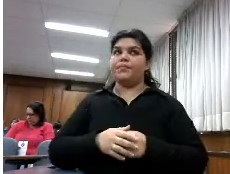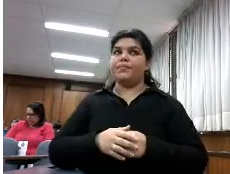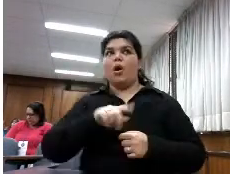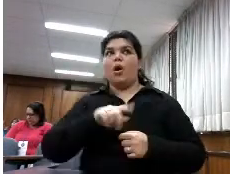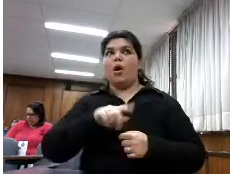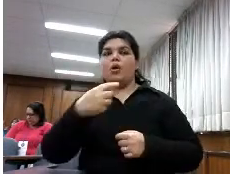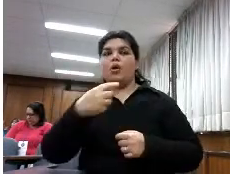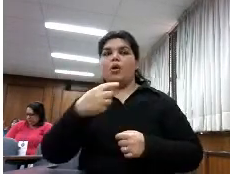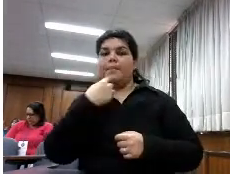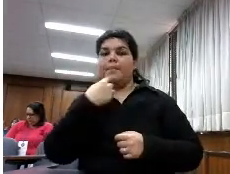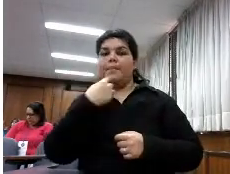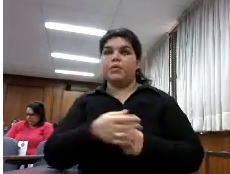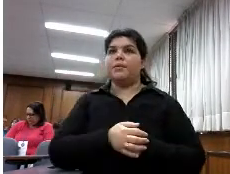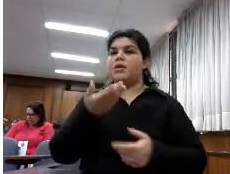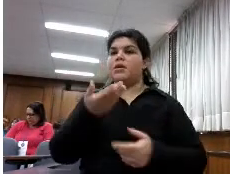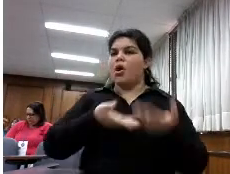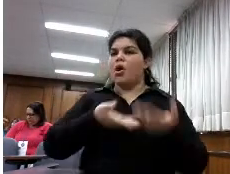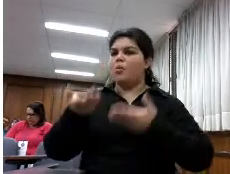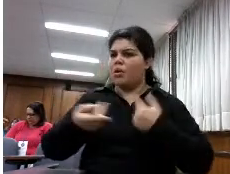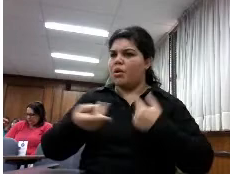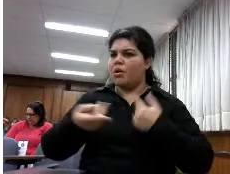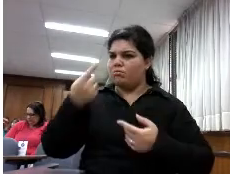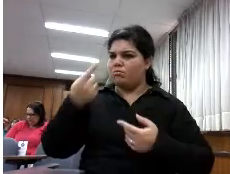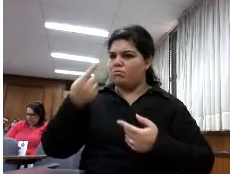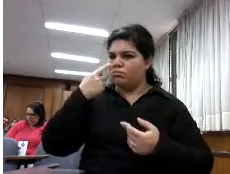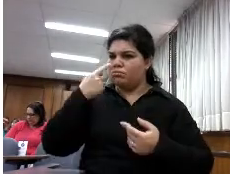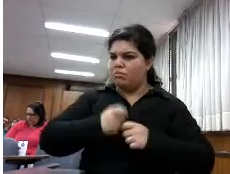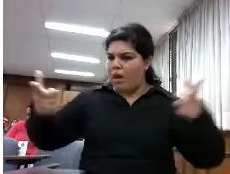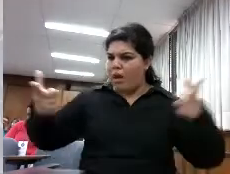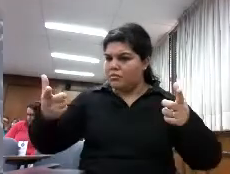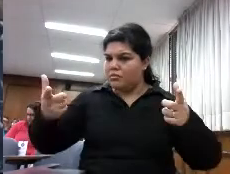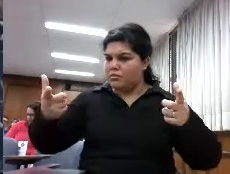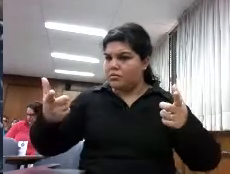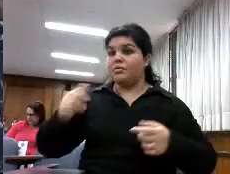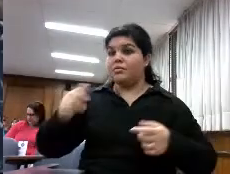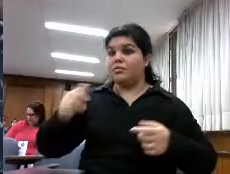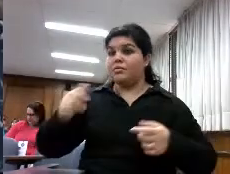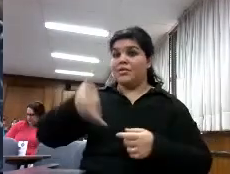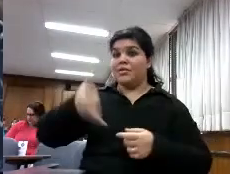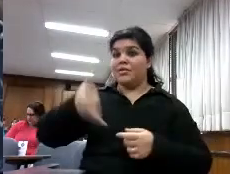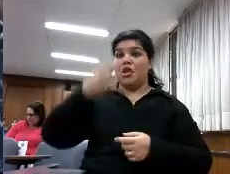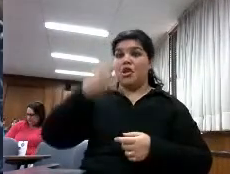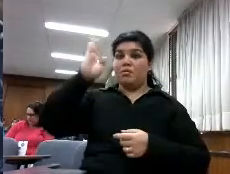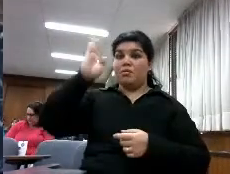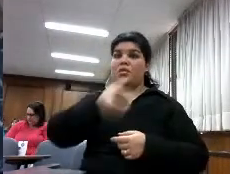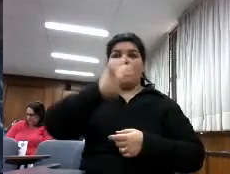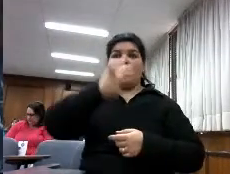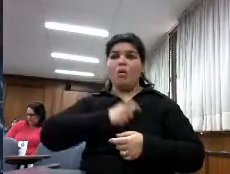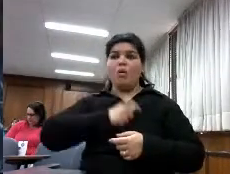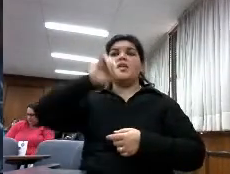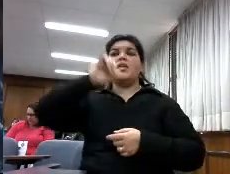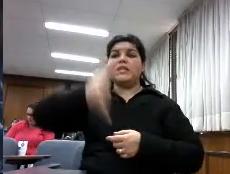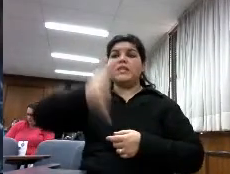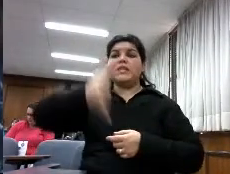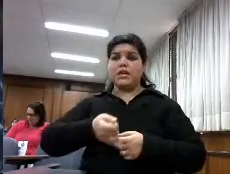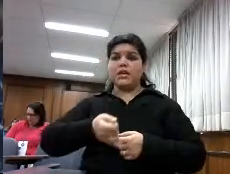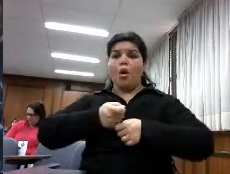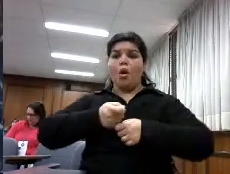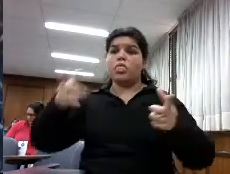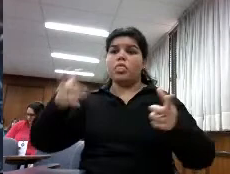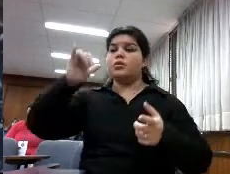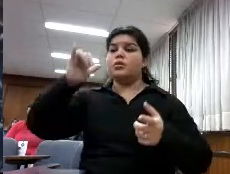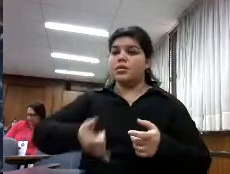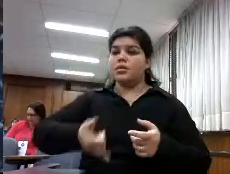y contenidos digitales va a aumentar? están completamente de acuerdo casi un 90% dice que va a aumentar los contenidos